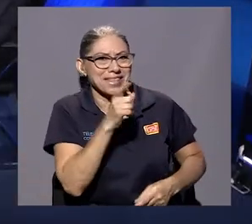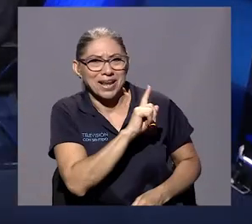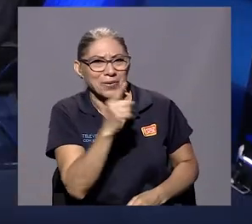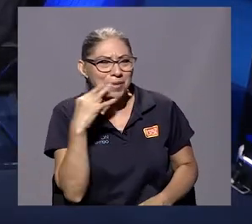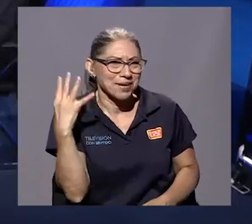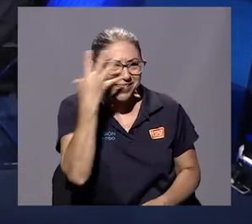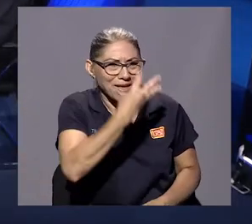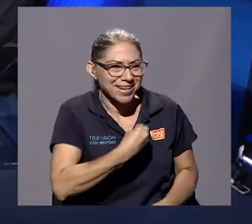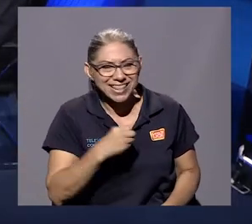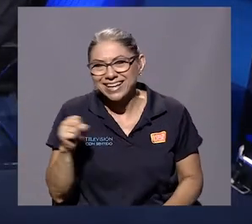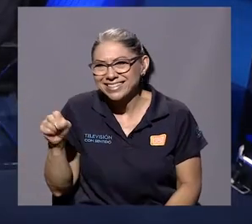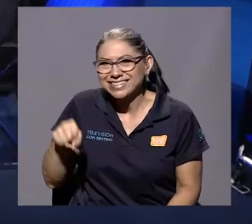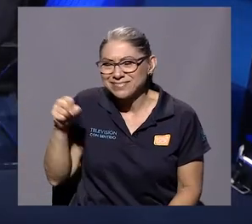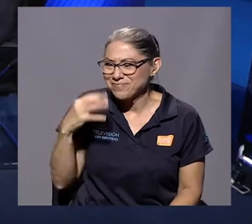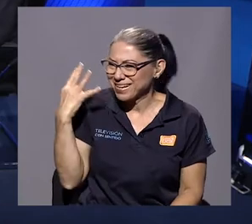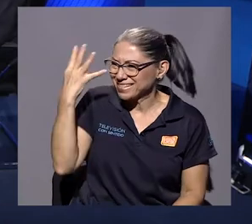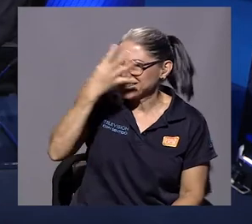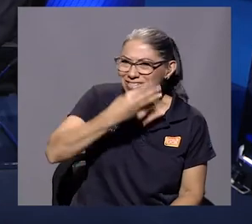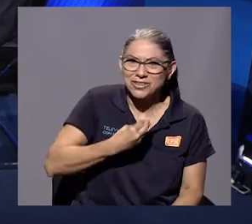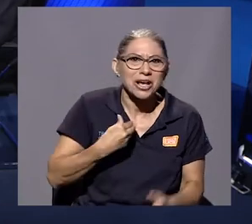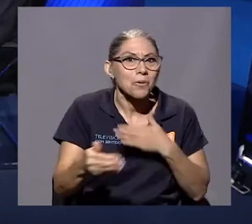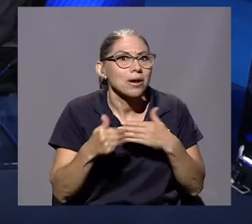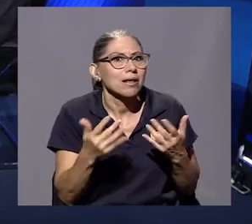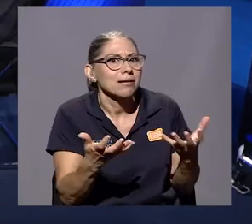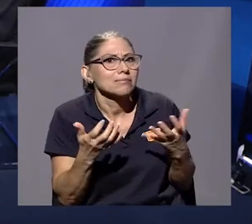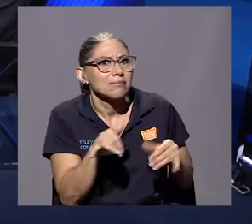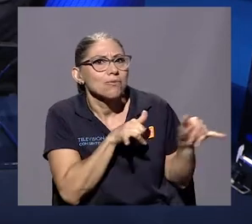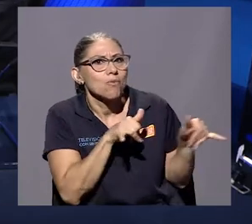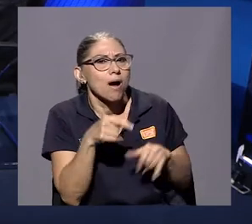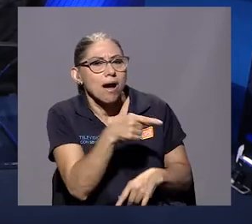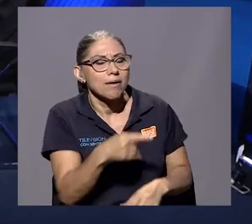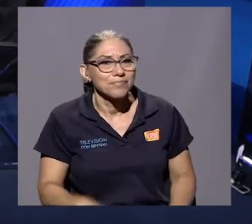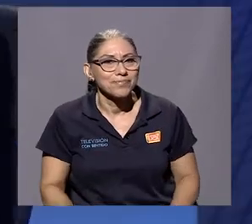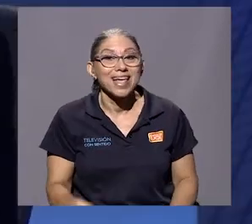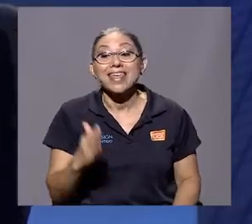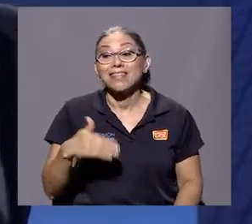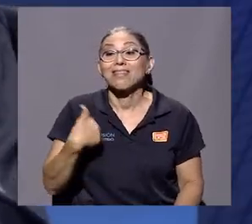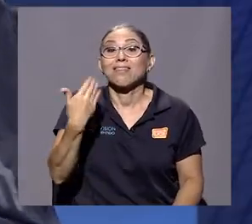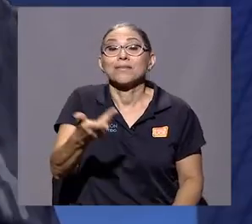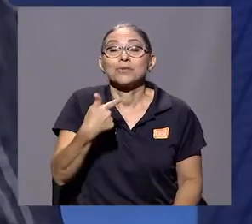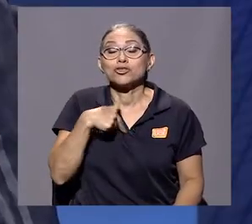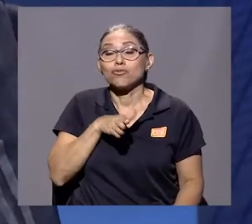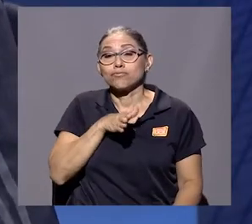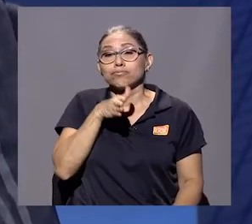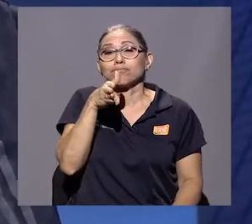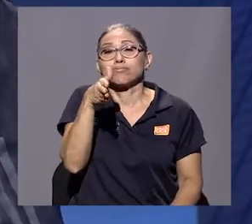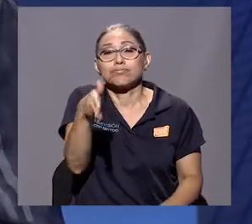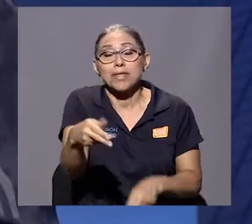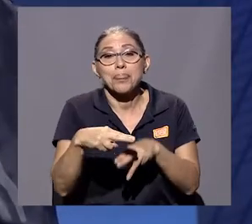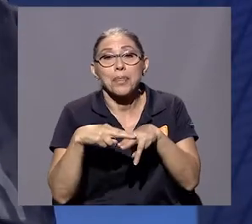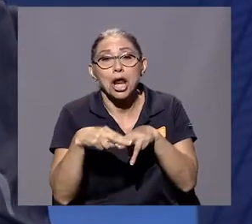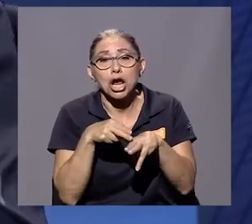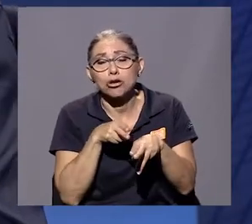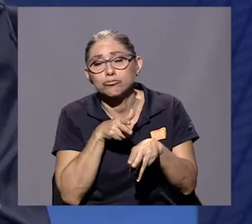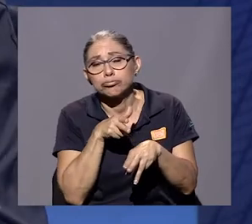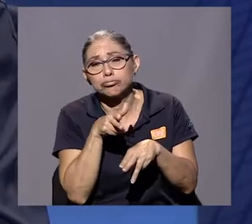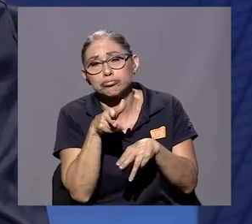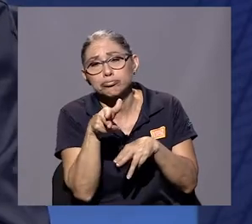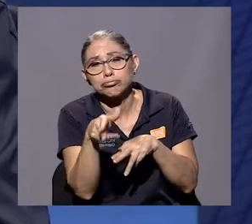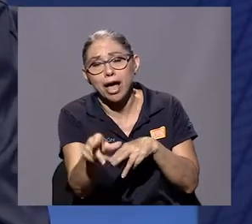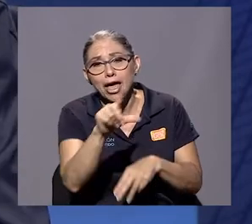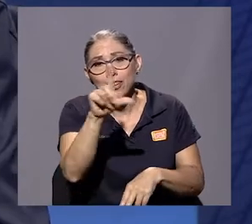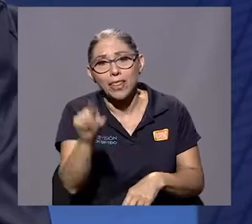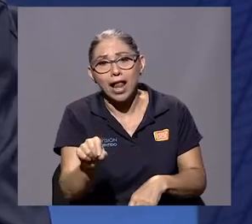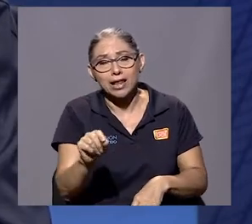Demasiado linda. Es cierto, no, es preciosa. Ya quisiéramos cualquiera. Pero bueno, y de ahí a Italia, en tren. Pero